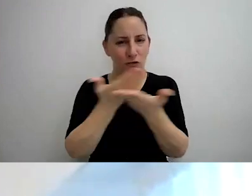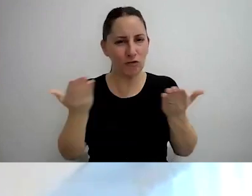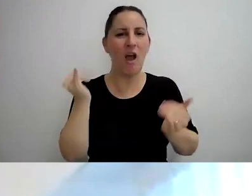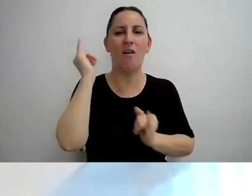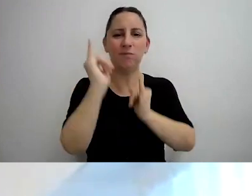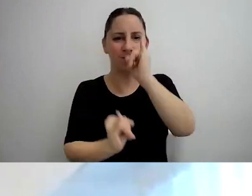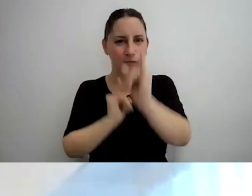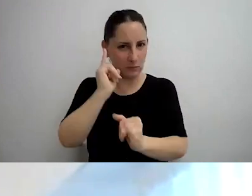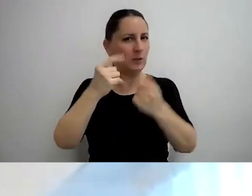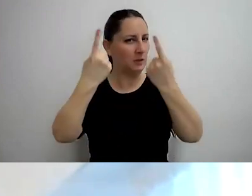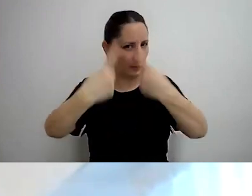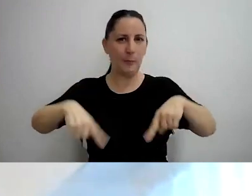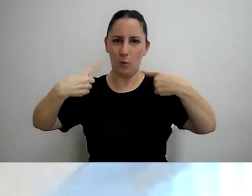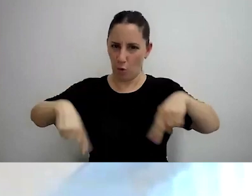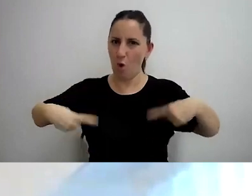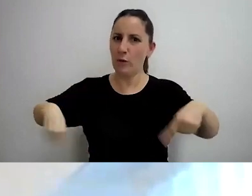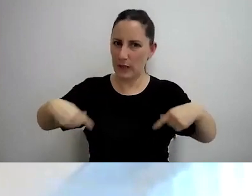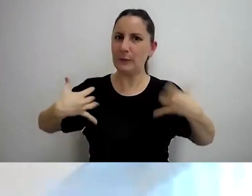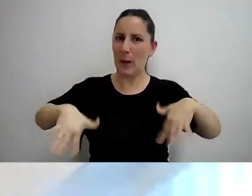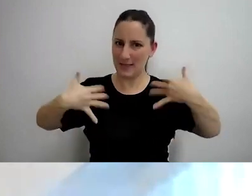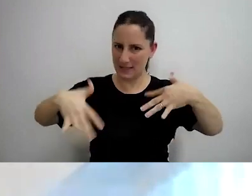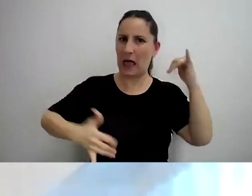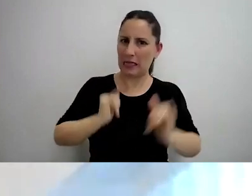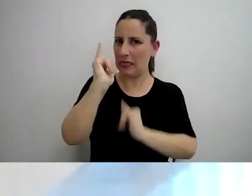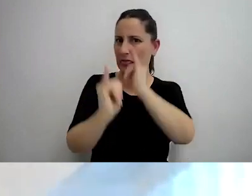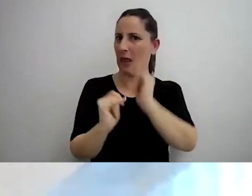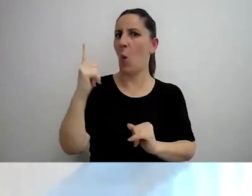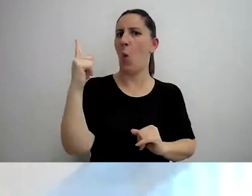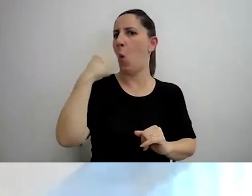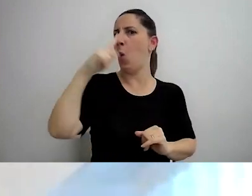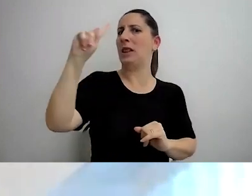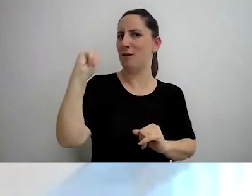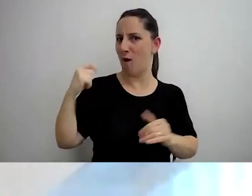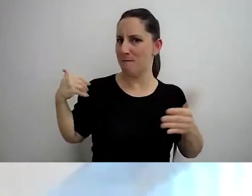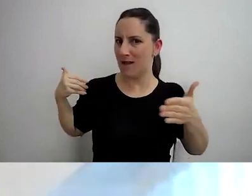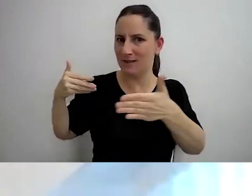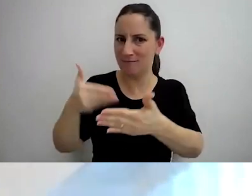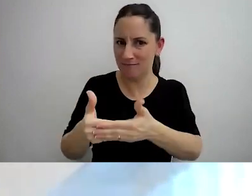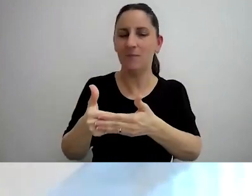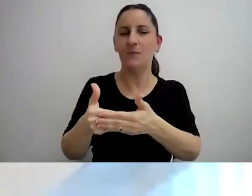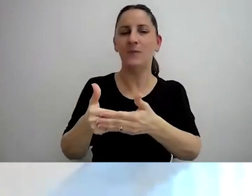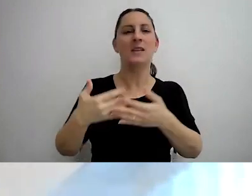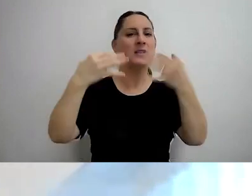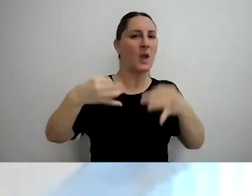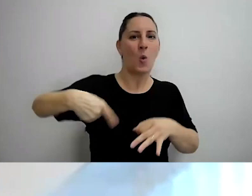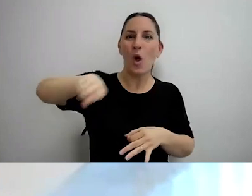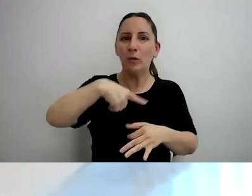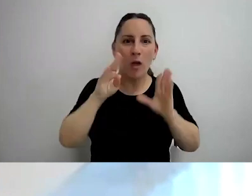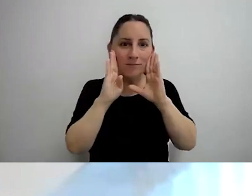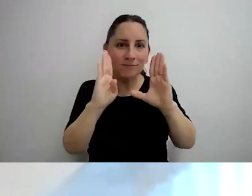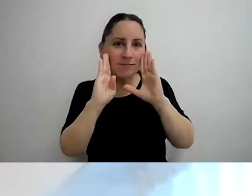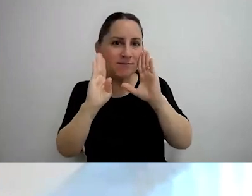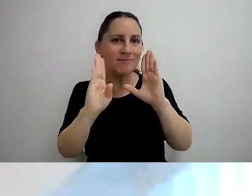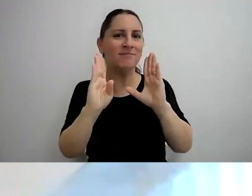Hay bastante material en este último mes, así que seguramente van a estar todos ansiosos, que fue justamente lo que me venían